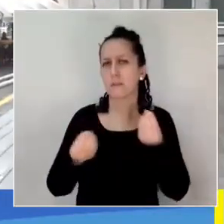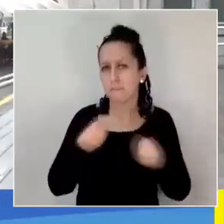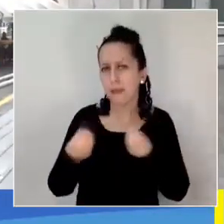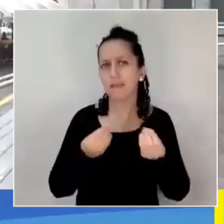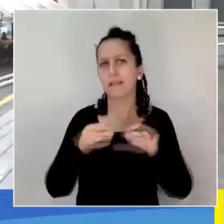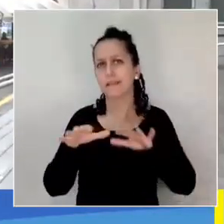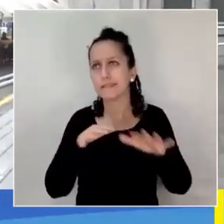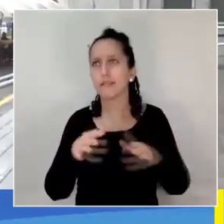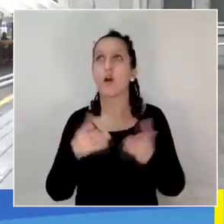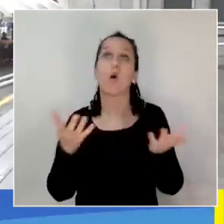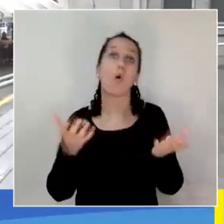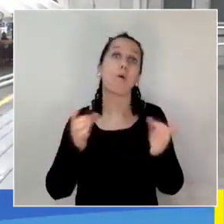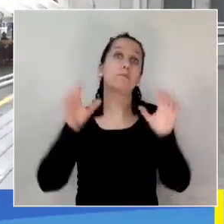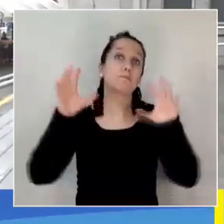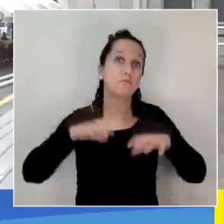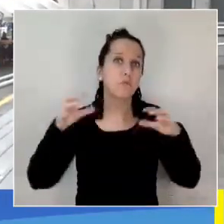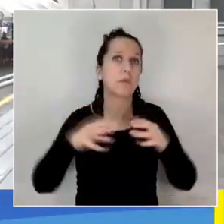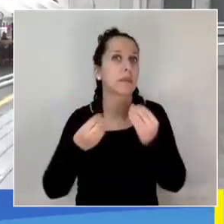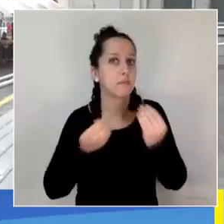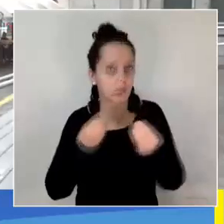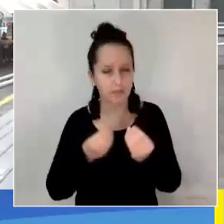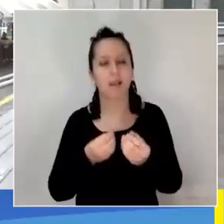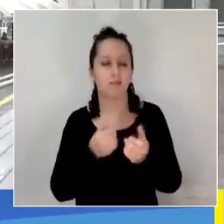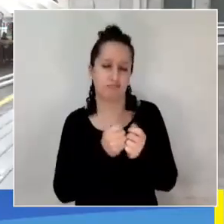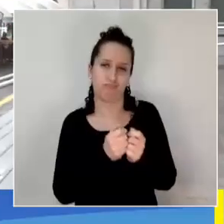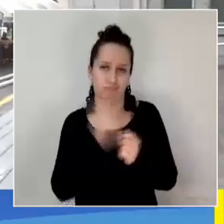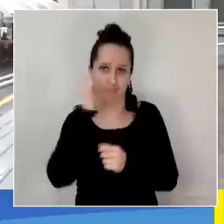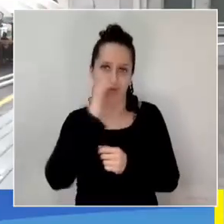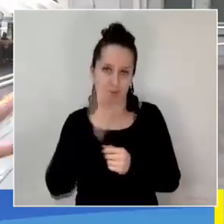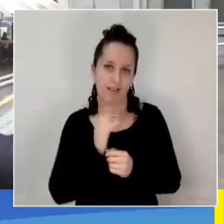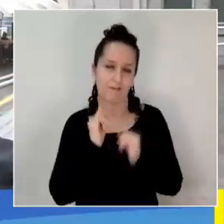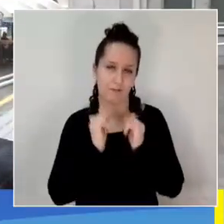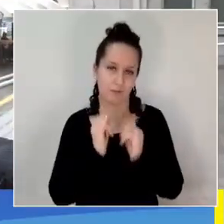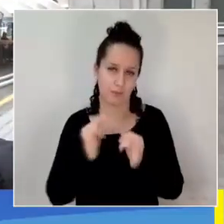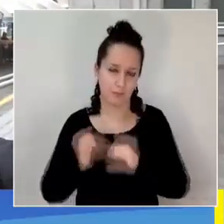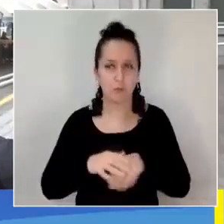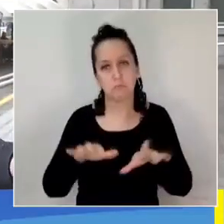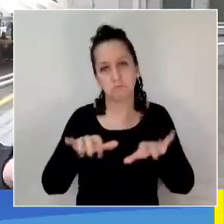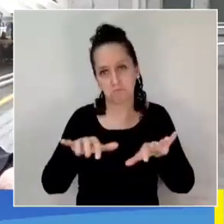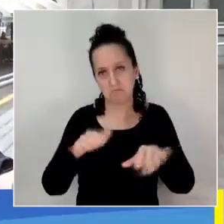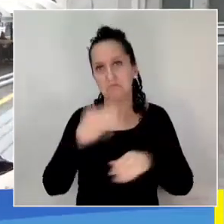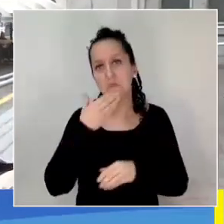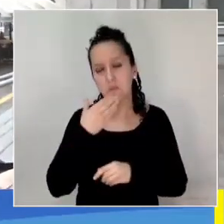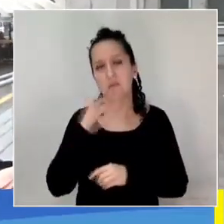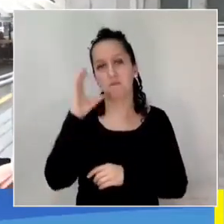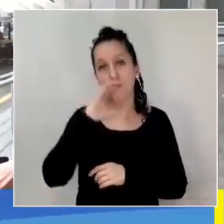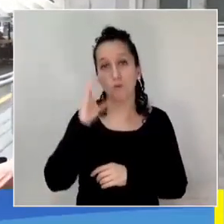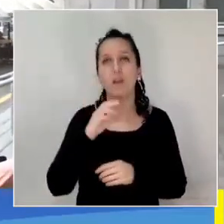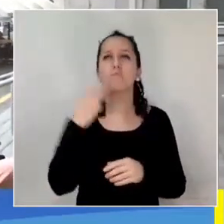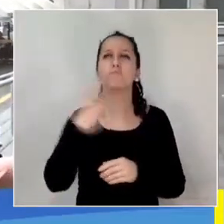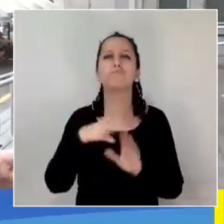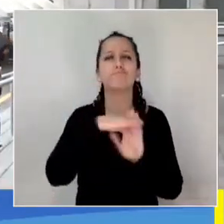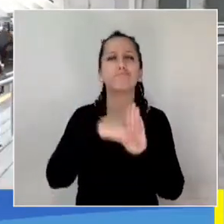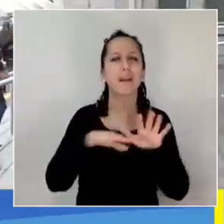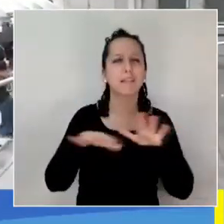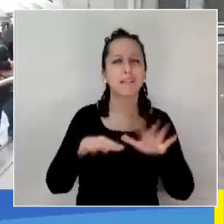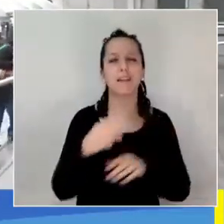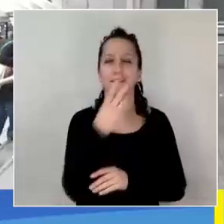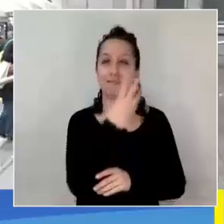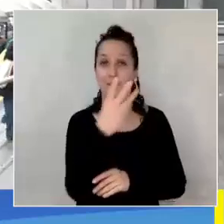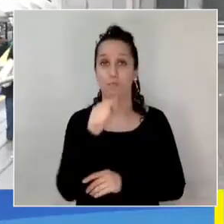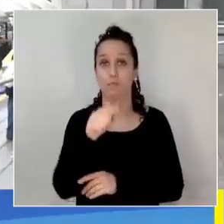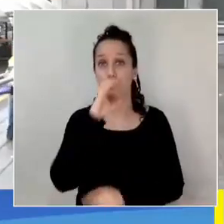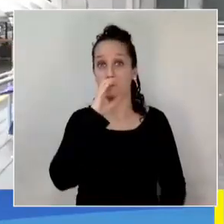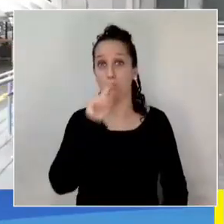raíz del sistema frontal que afecta nuestra zona y también podrán conocer toda la información municipal en el sitio web www